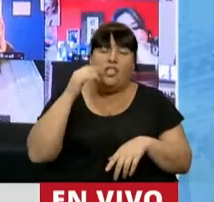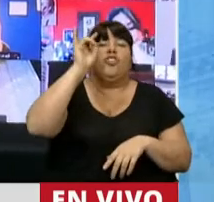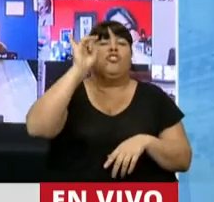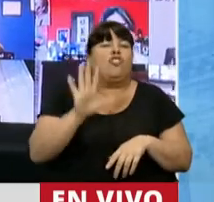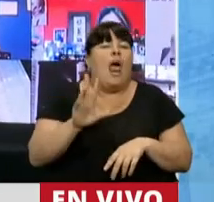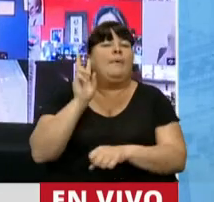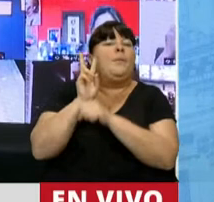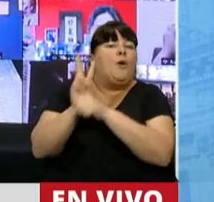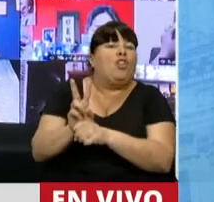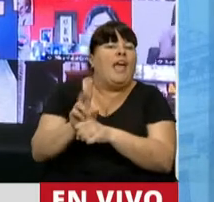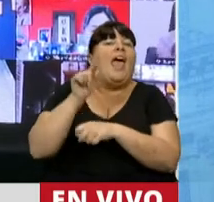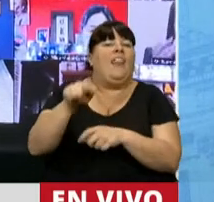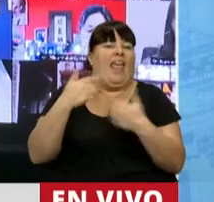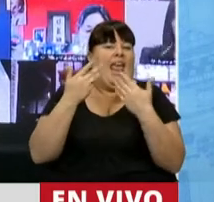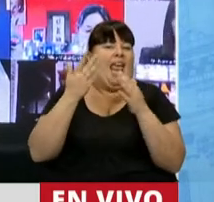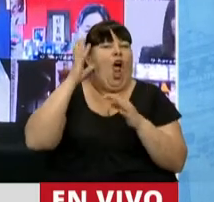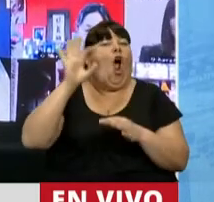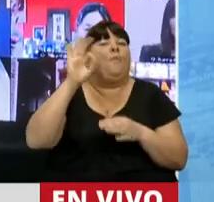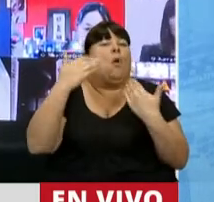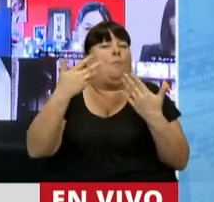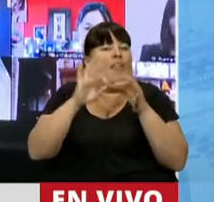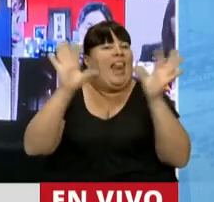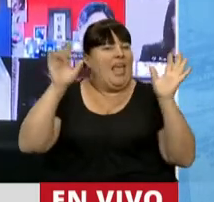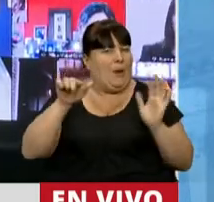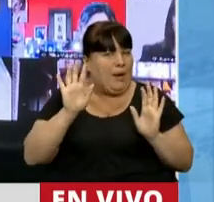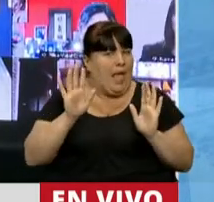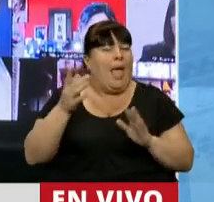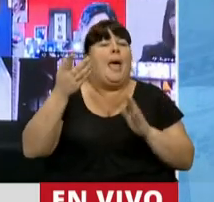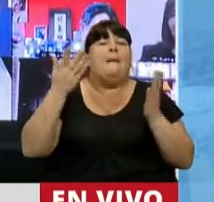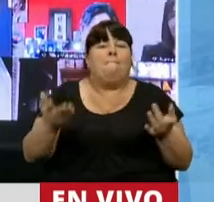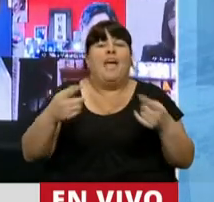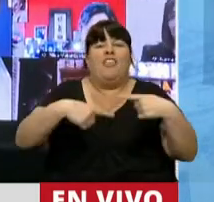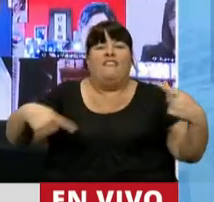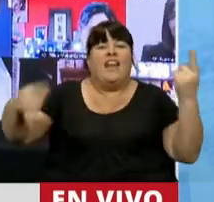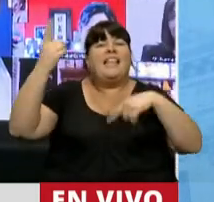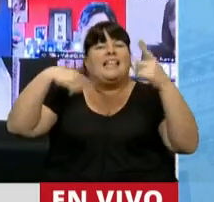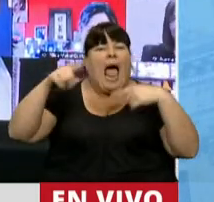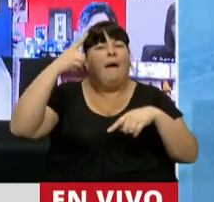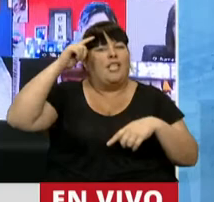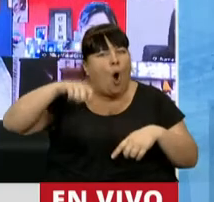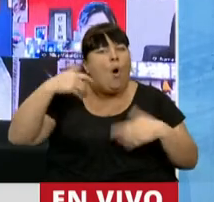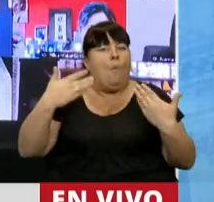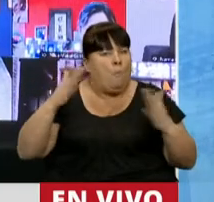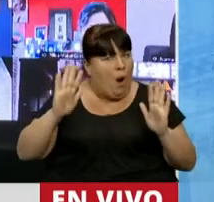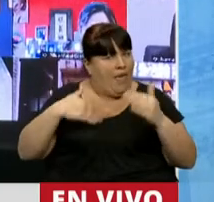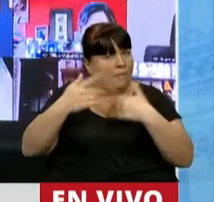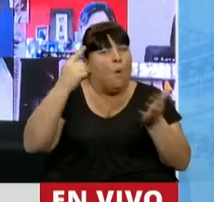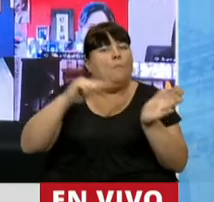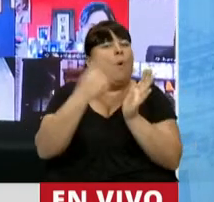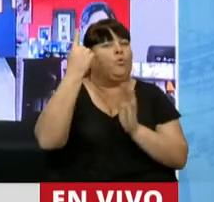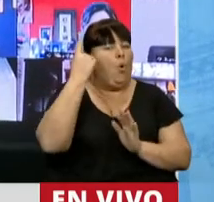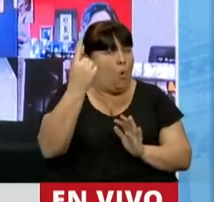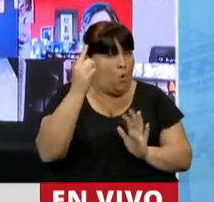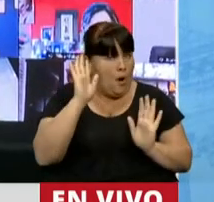solamente lo protegen de su libertad de opinar. Pero todas las demás diligencias judiciales se pueden cumplir, salvo una,